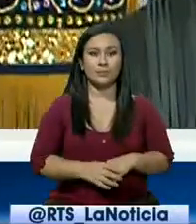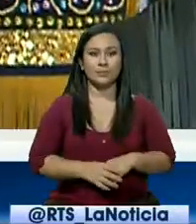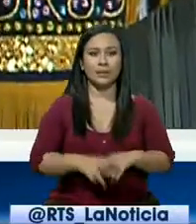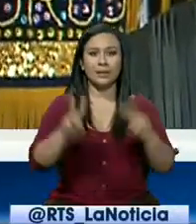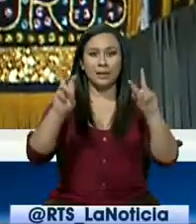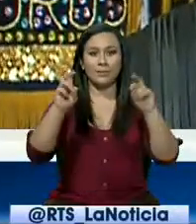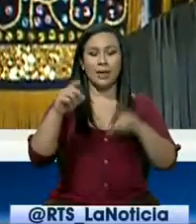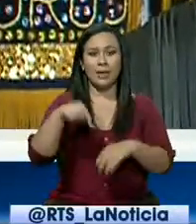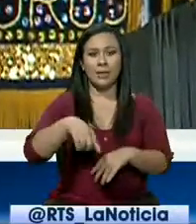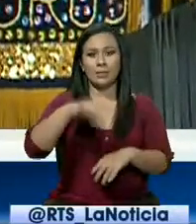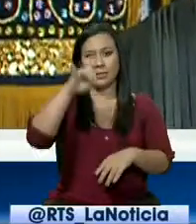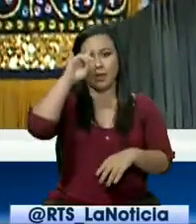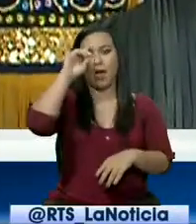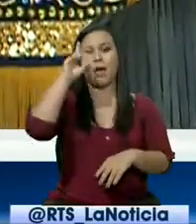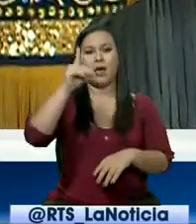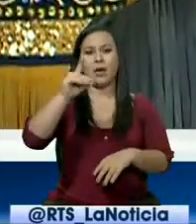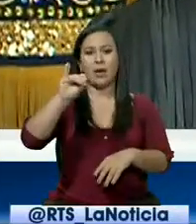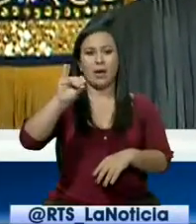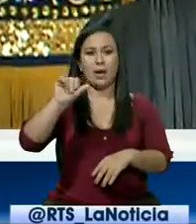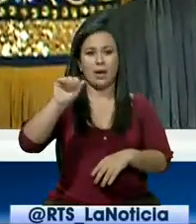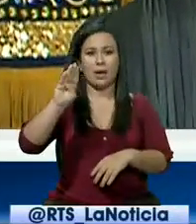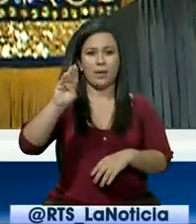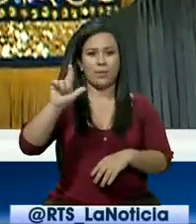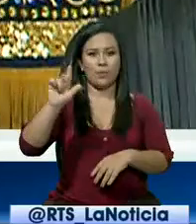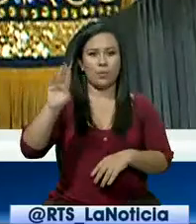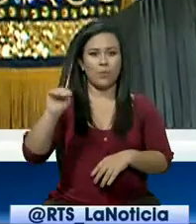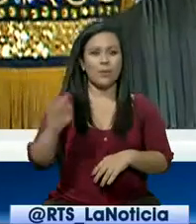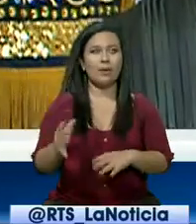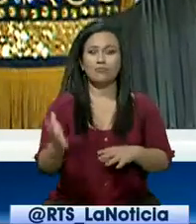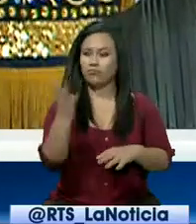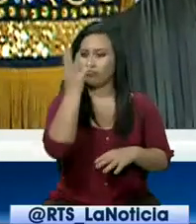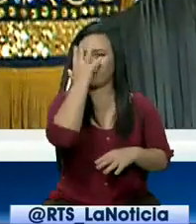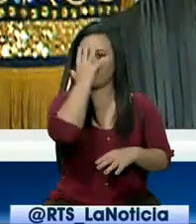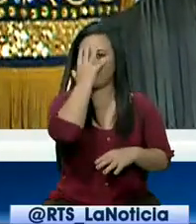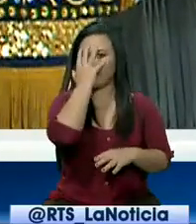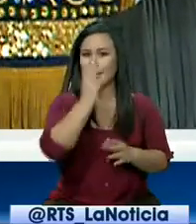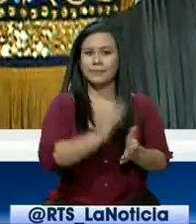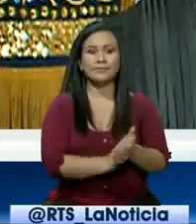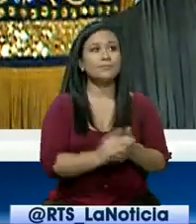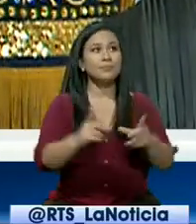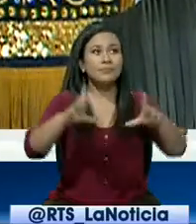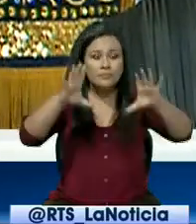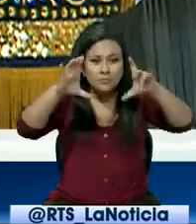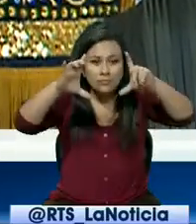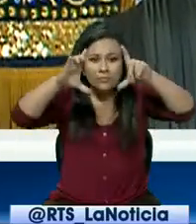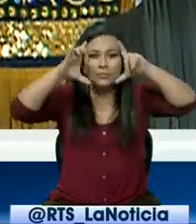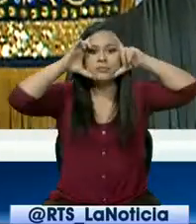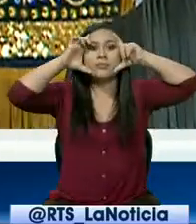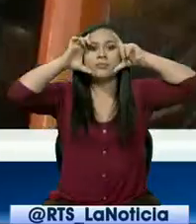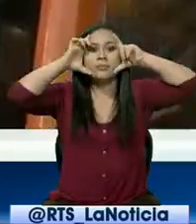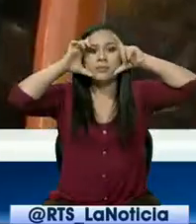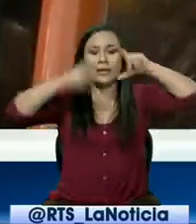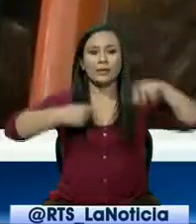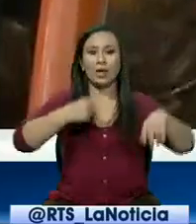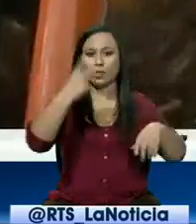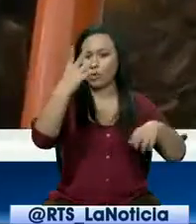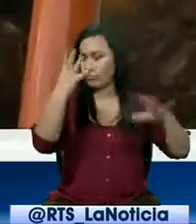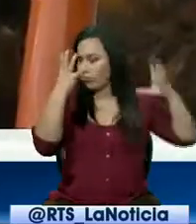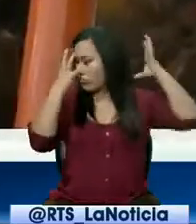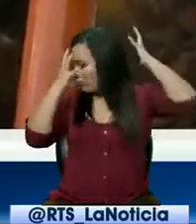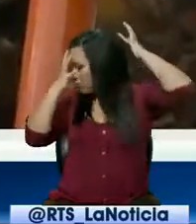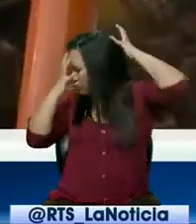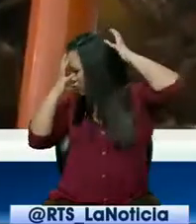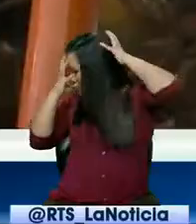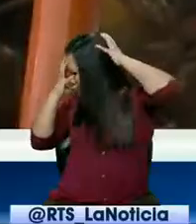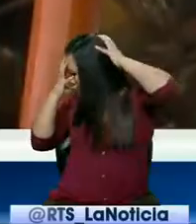el Diabluma? El Diabluma se caracteriza por su máscara. La máscara que tiene dos caras. Una cara